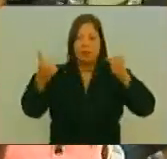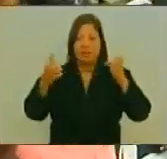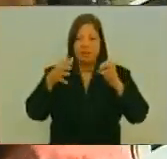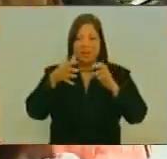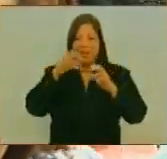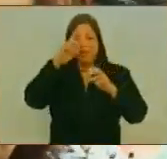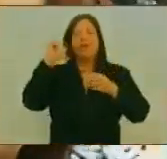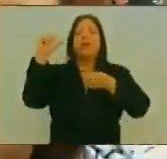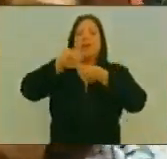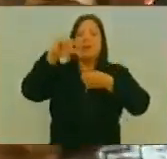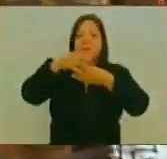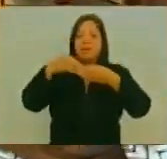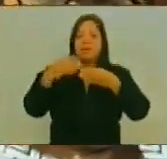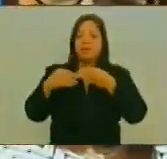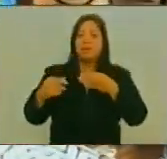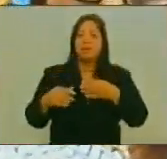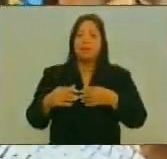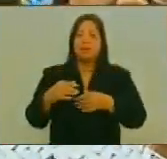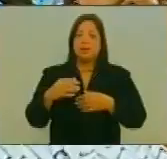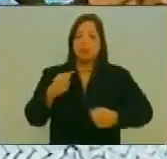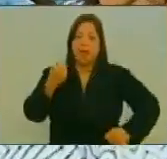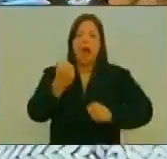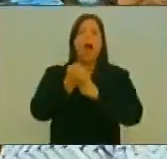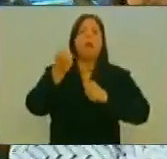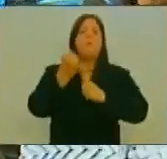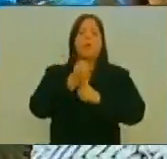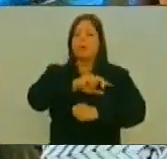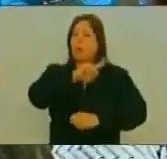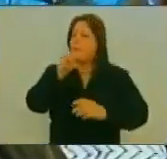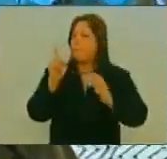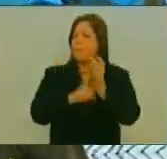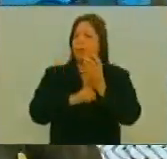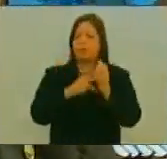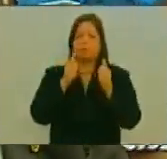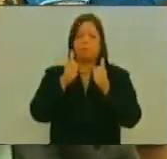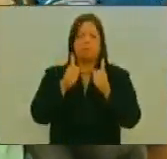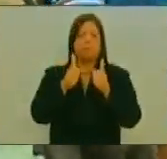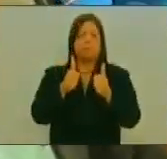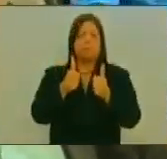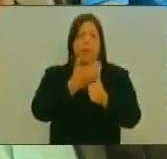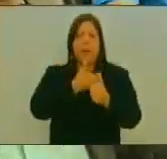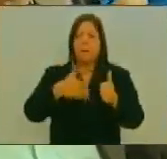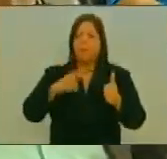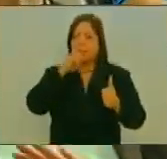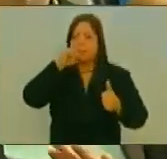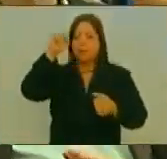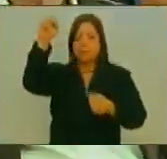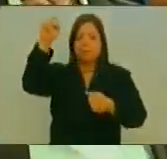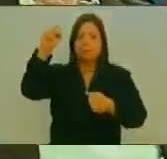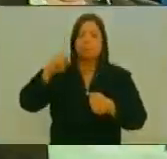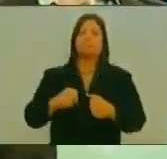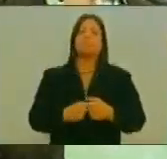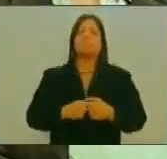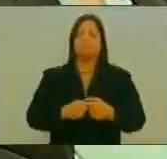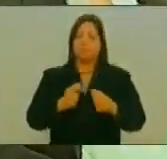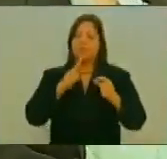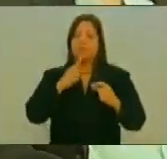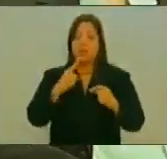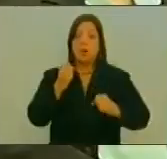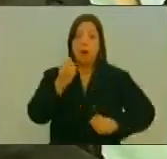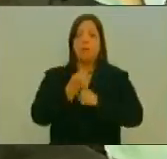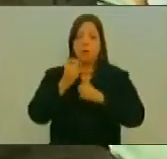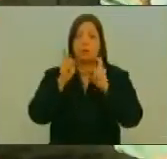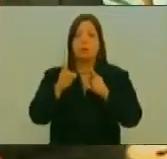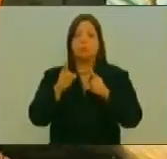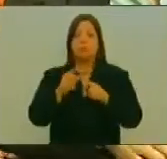Ha recibido Todo el Respaldo Y apoyo Por parte Del presidente De la república Nicolás Maduro Moros